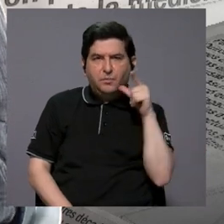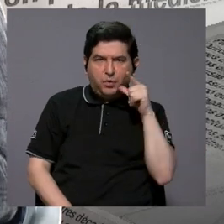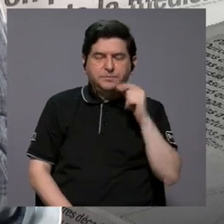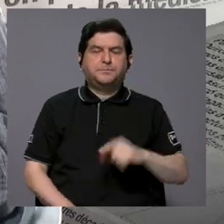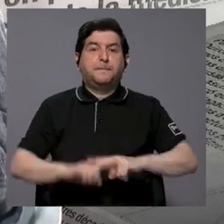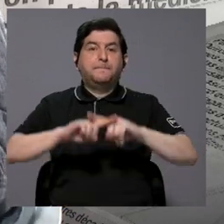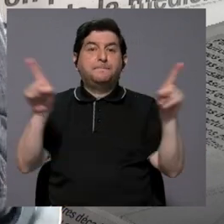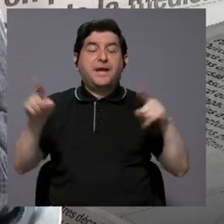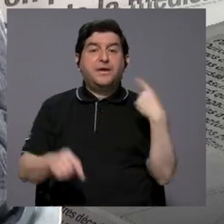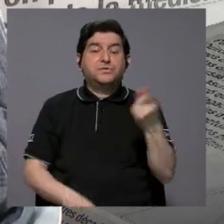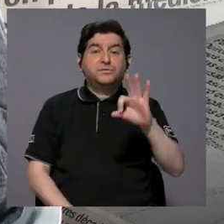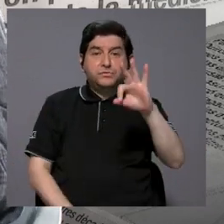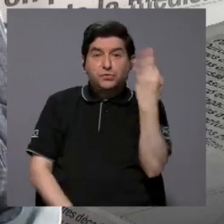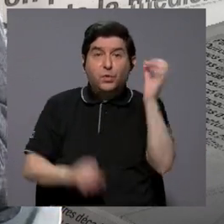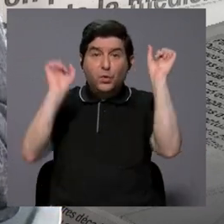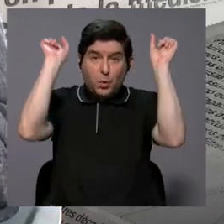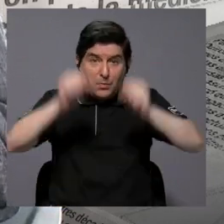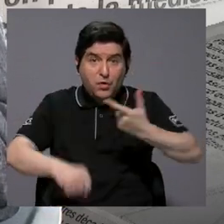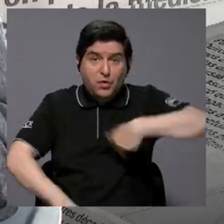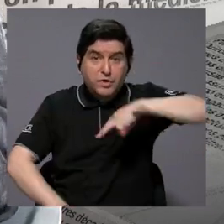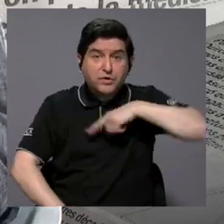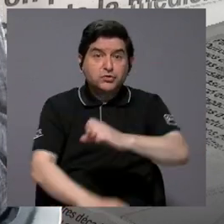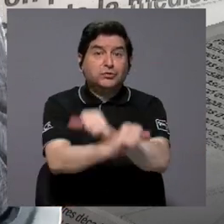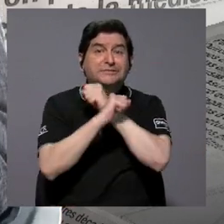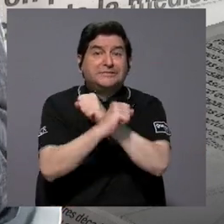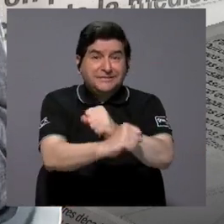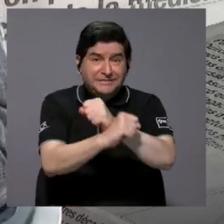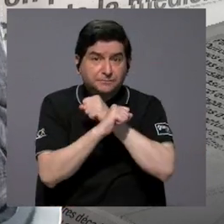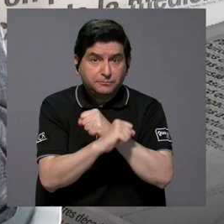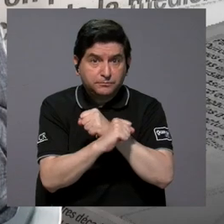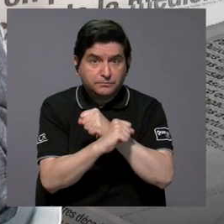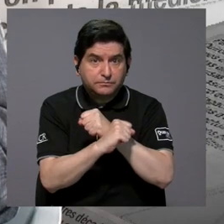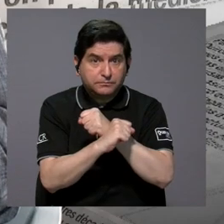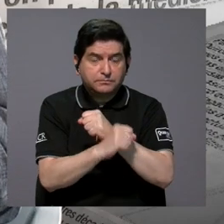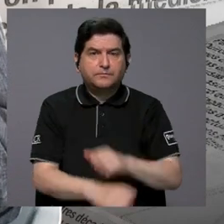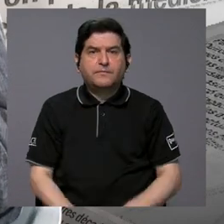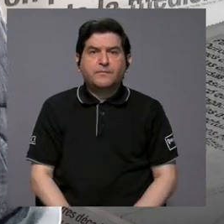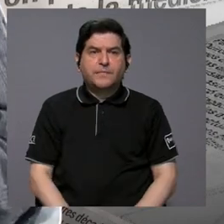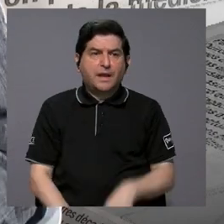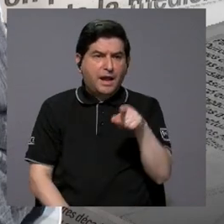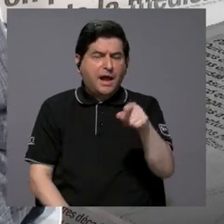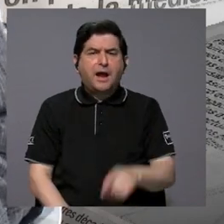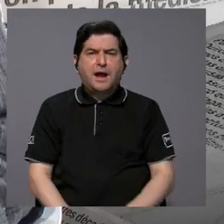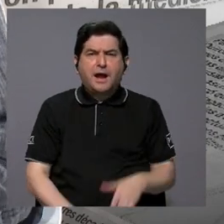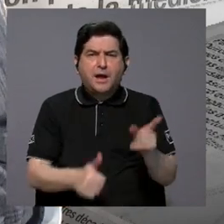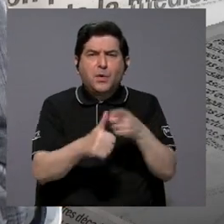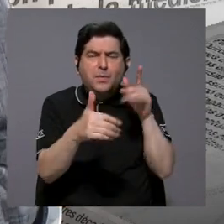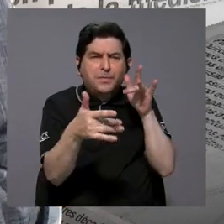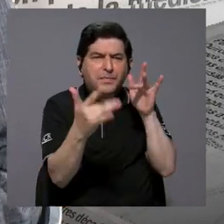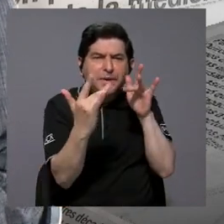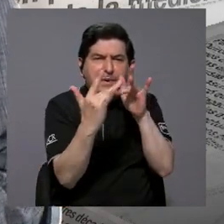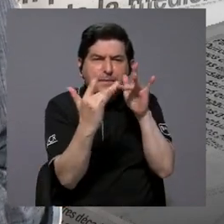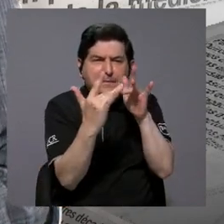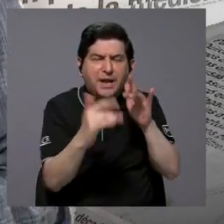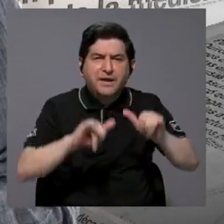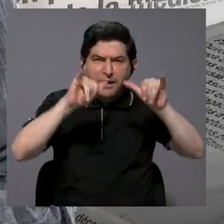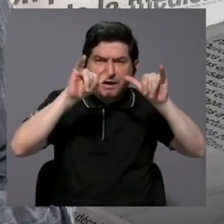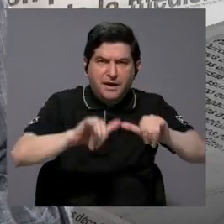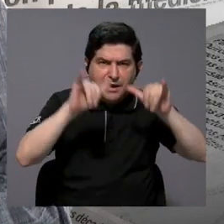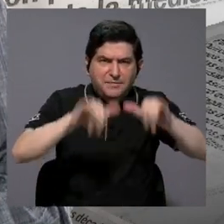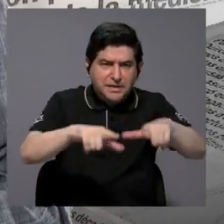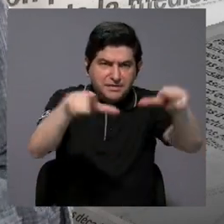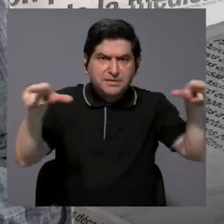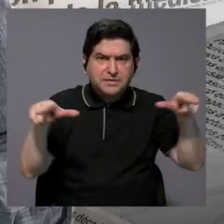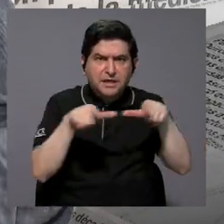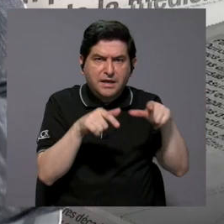pero que la única manera en que podemos garantizar un primer acercamiento a la conservación de